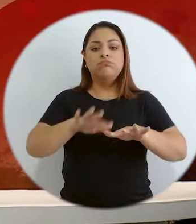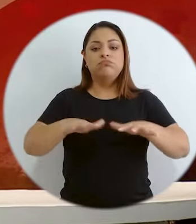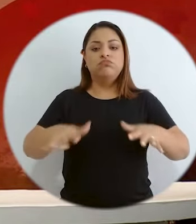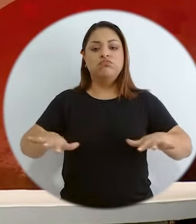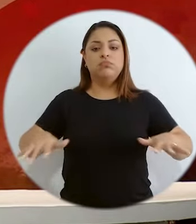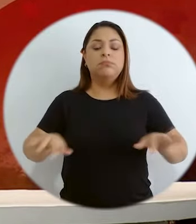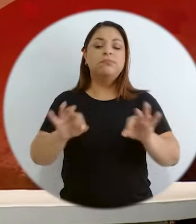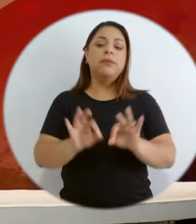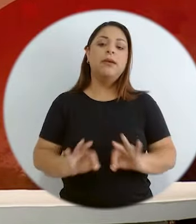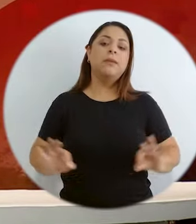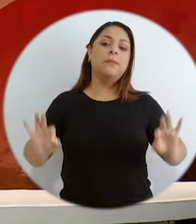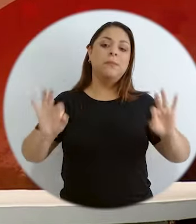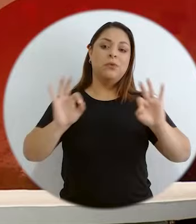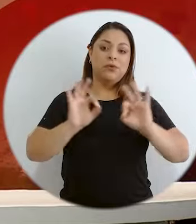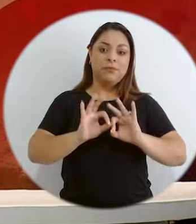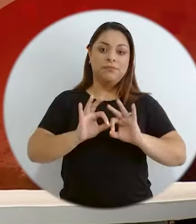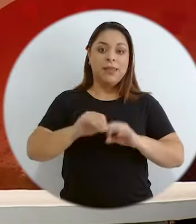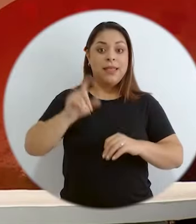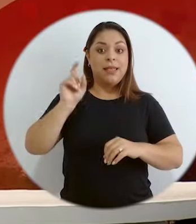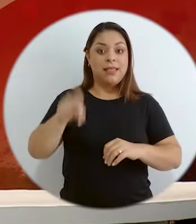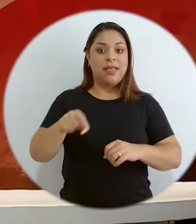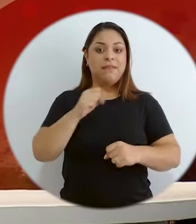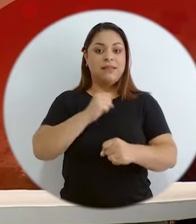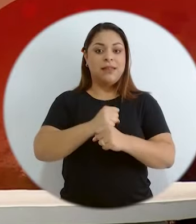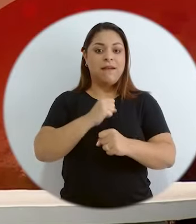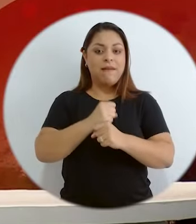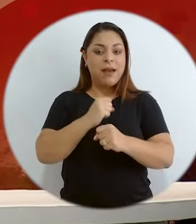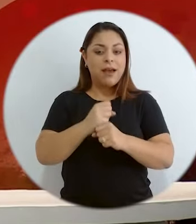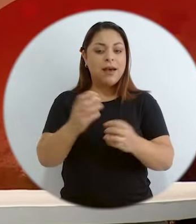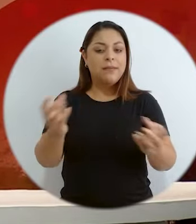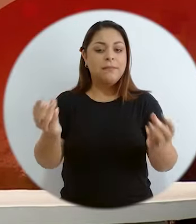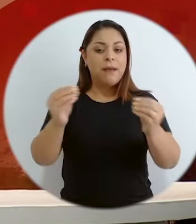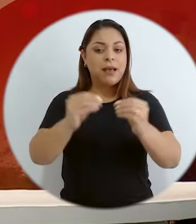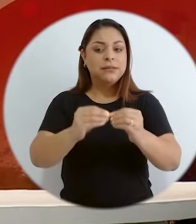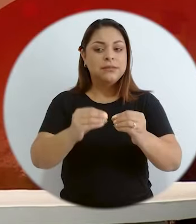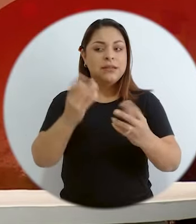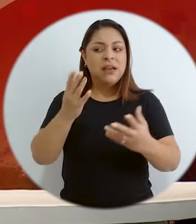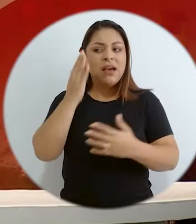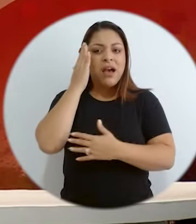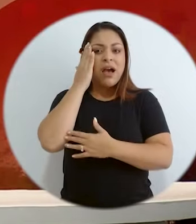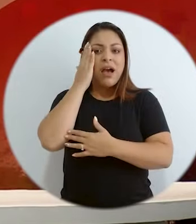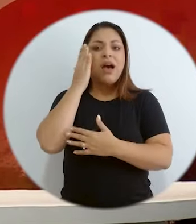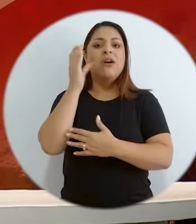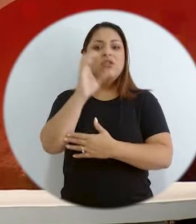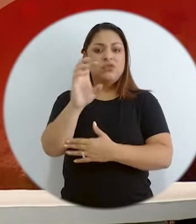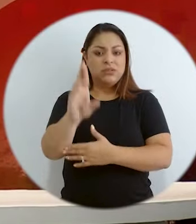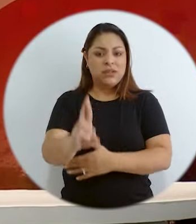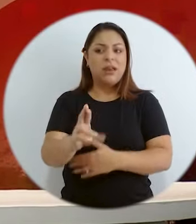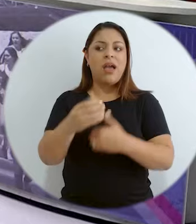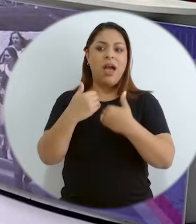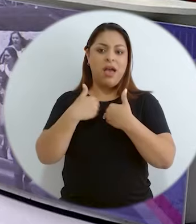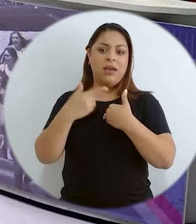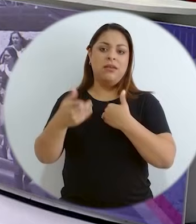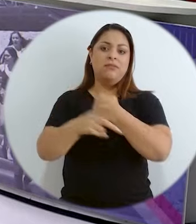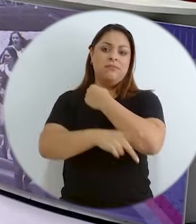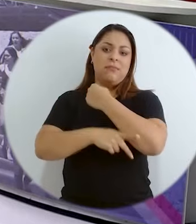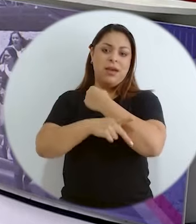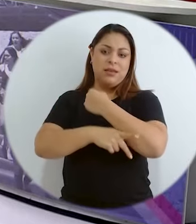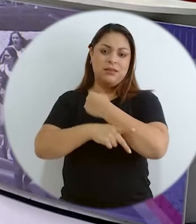trabajar más en esa nueva conciencia de lo que es Costa Rica, un país de mar. Sí.